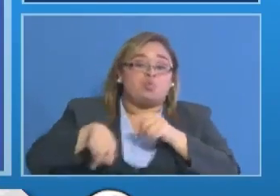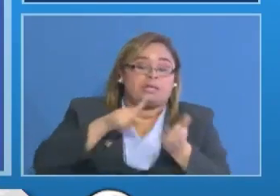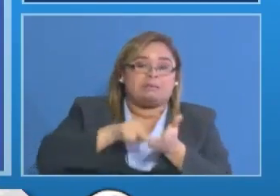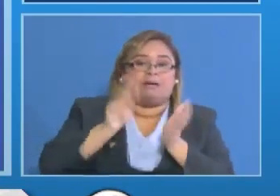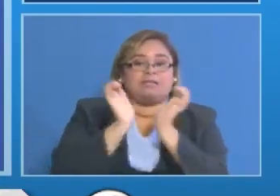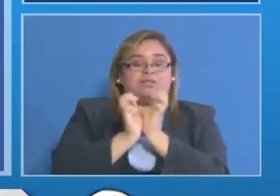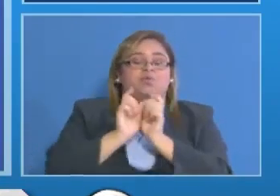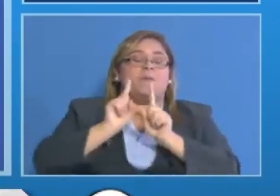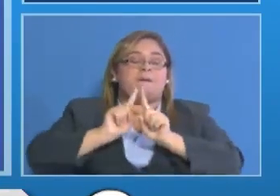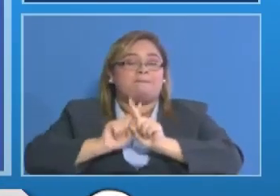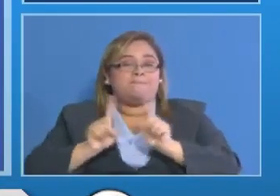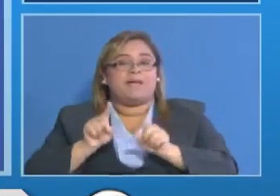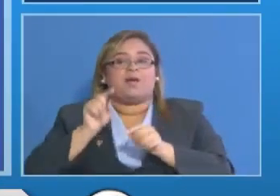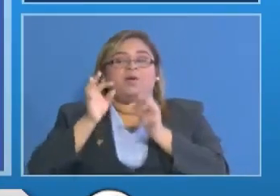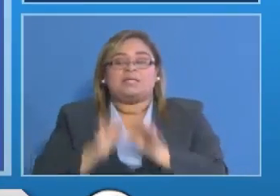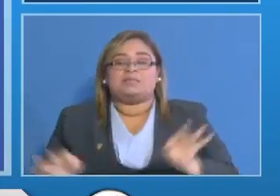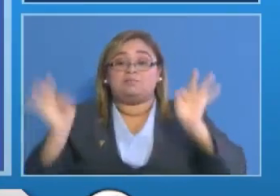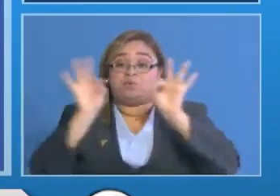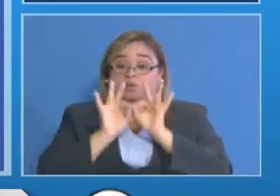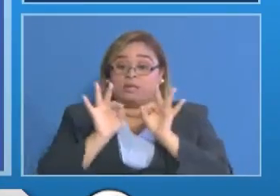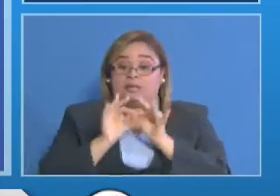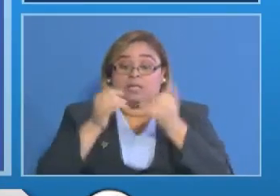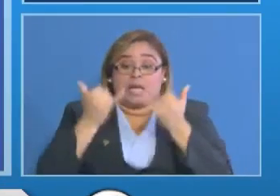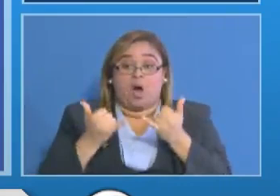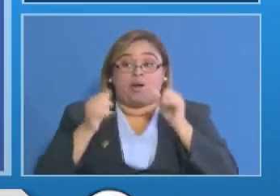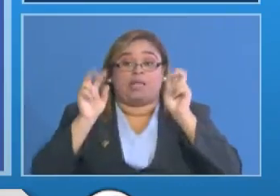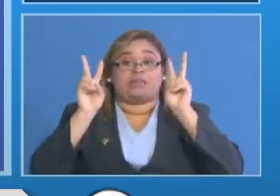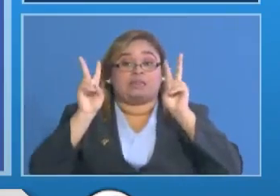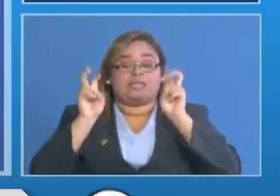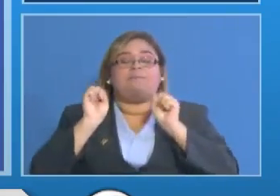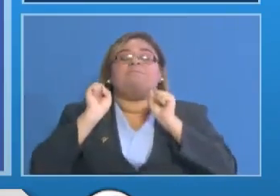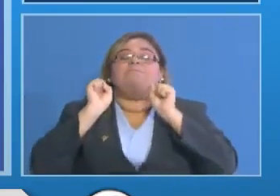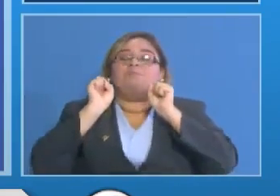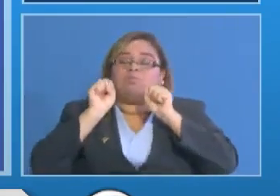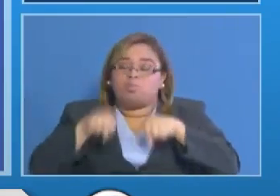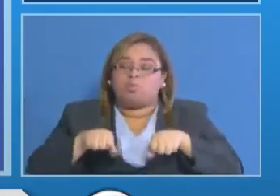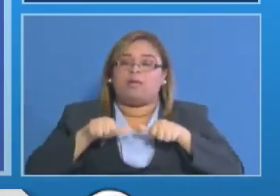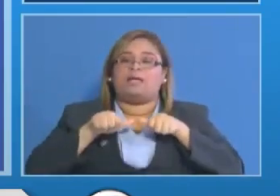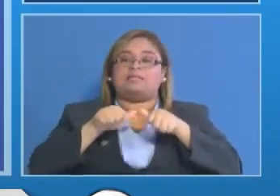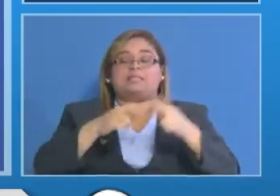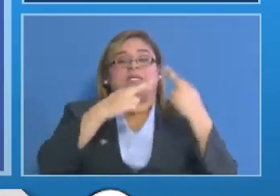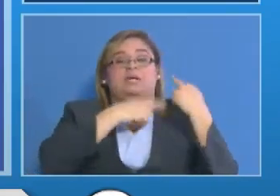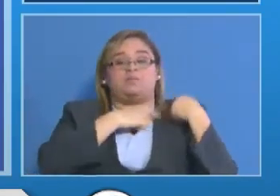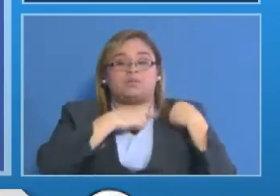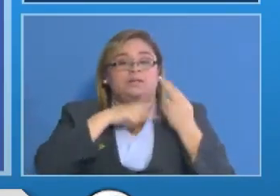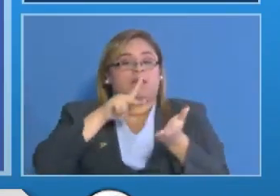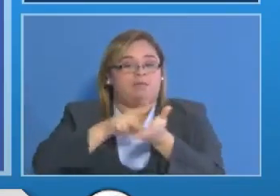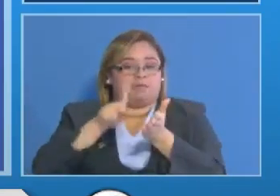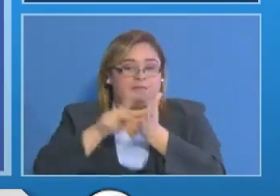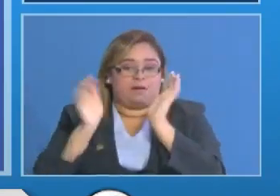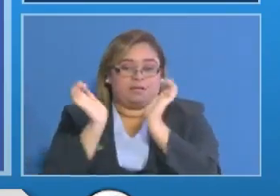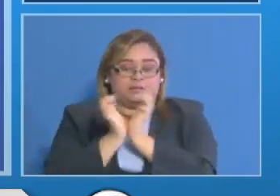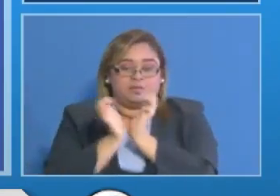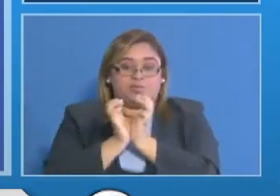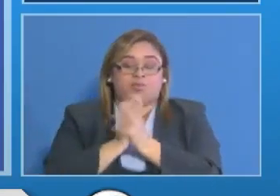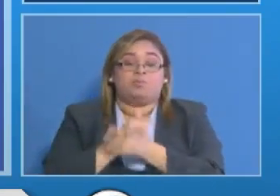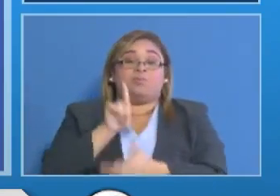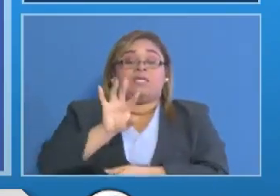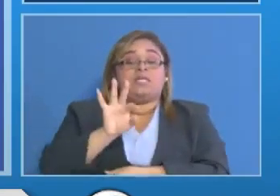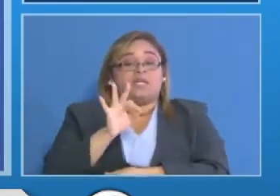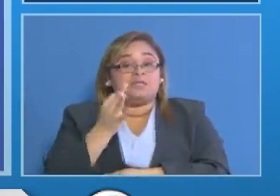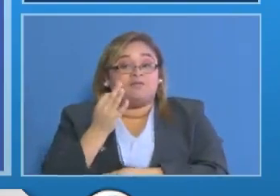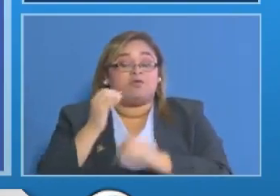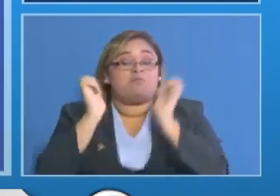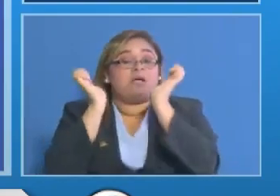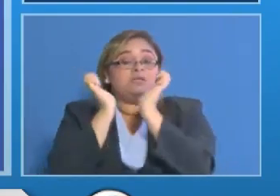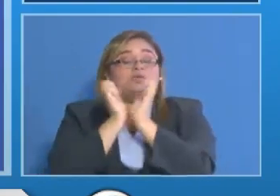que en esta coyuntura tan difícil se pueda cumplir con esa responsabilidad y de esa manera la institución puede